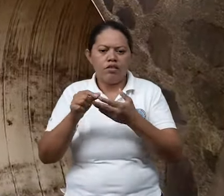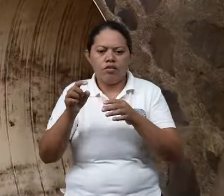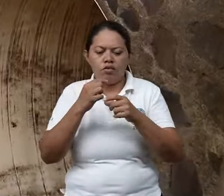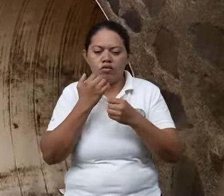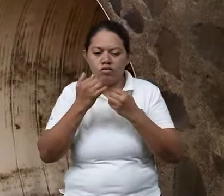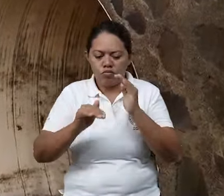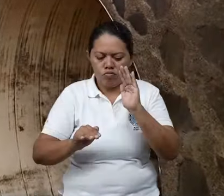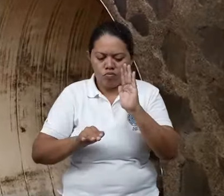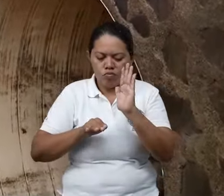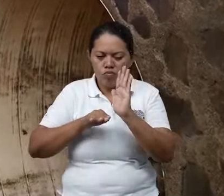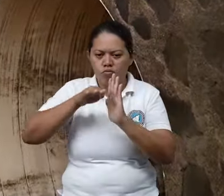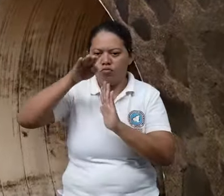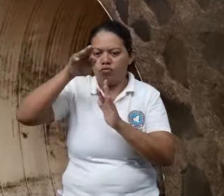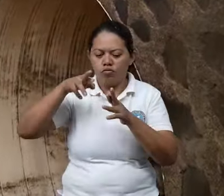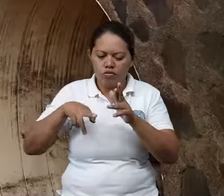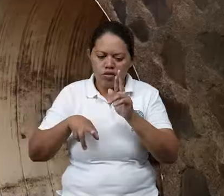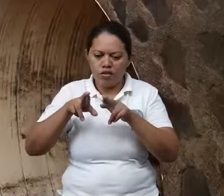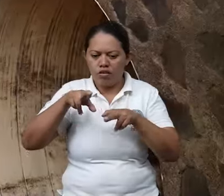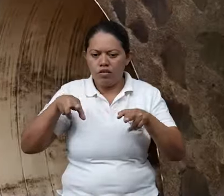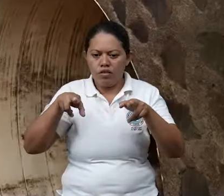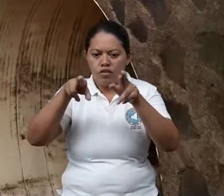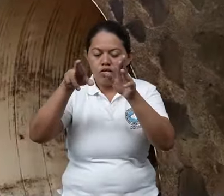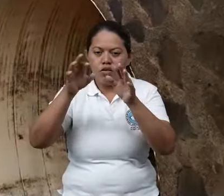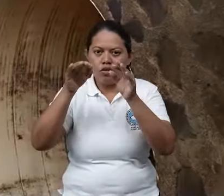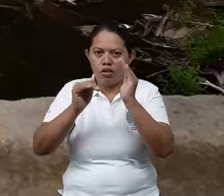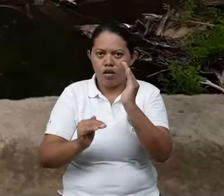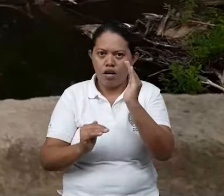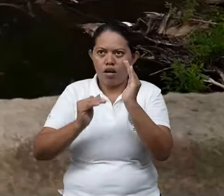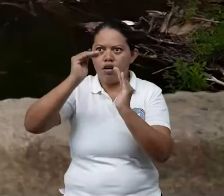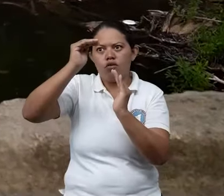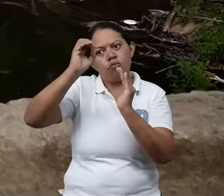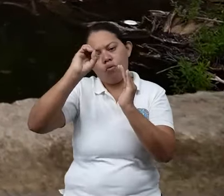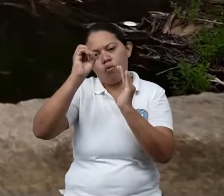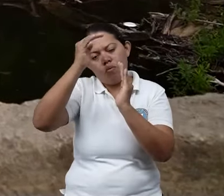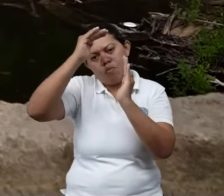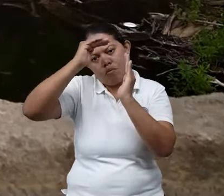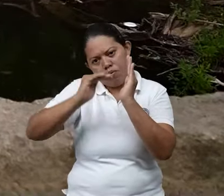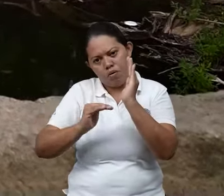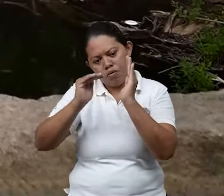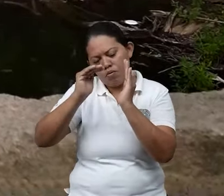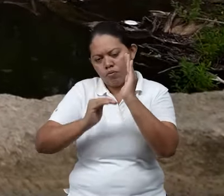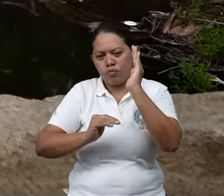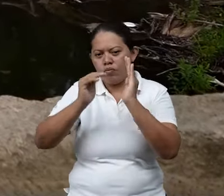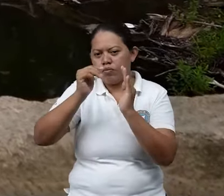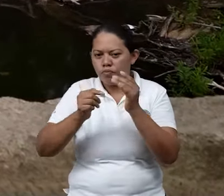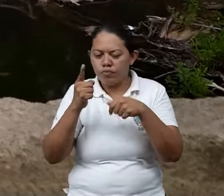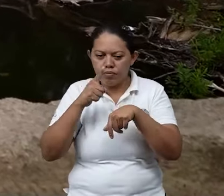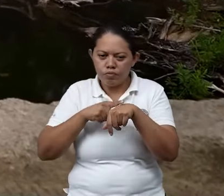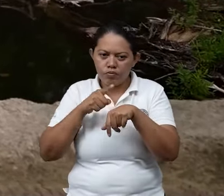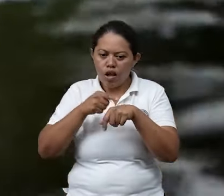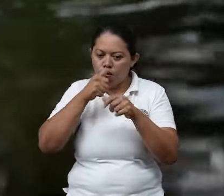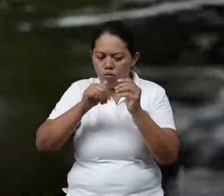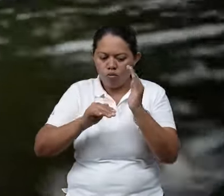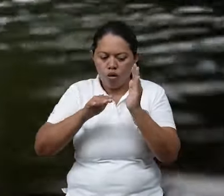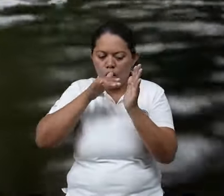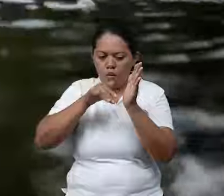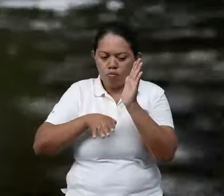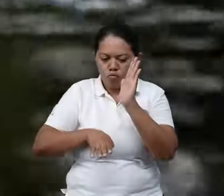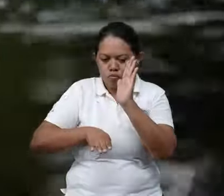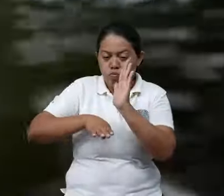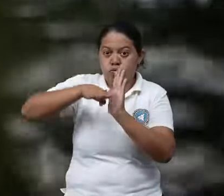y nos pueden dar una señal, si estoy en una parte alta del territorio, cuánto tiempo yo tengo para que se me inunde la parte baja.